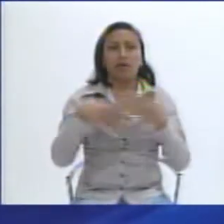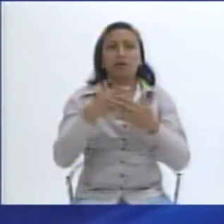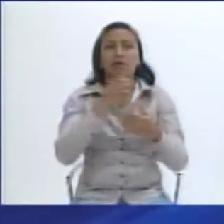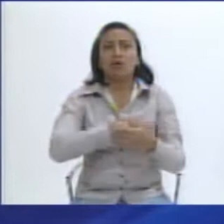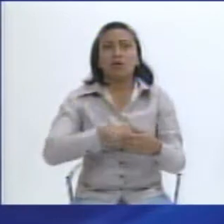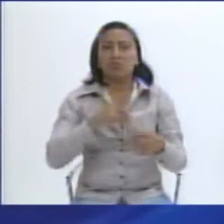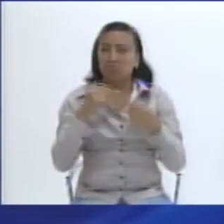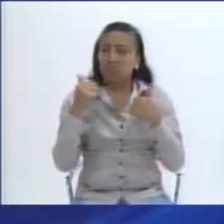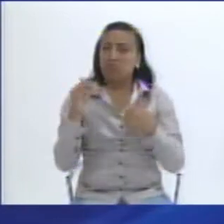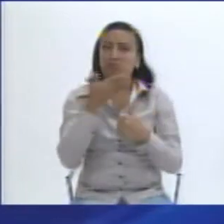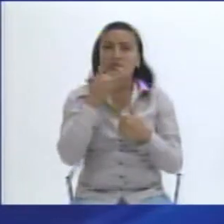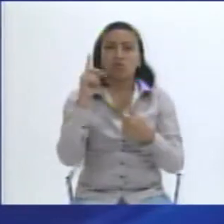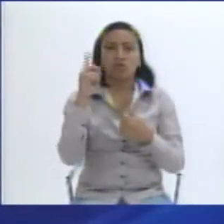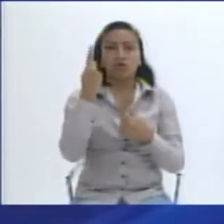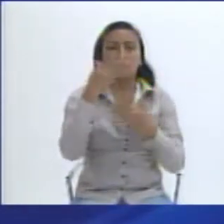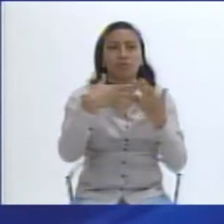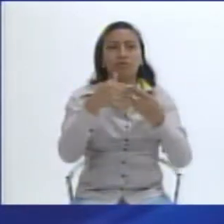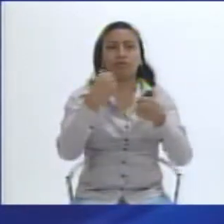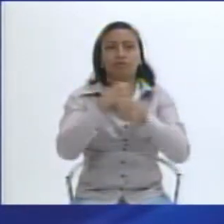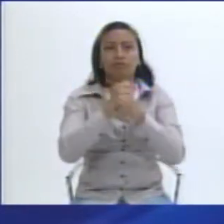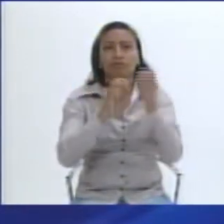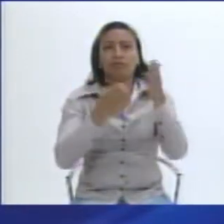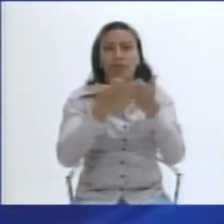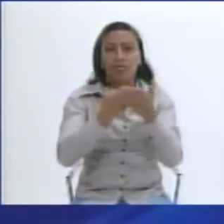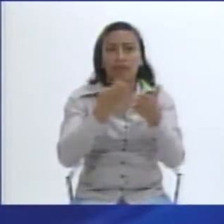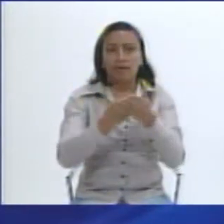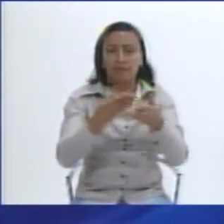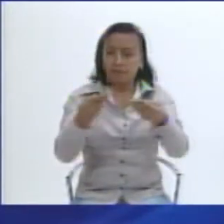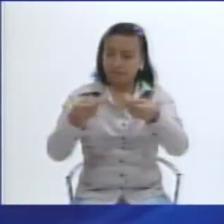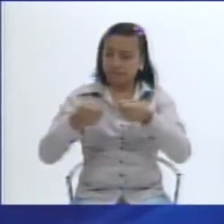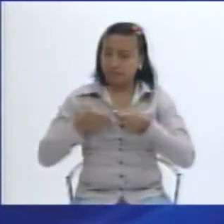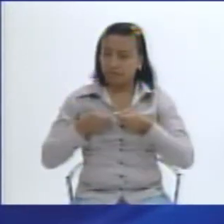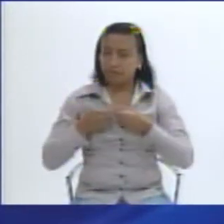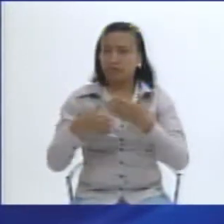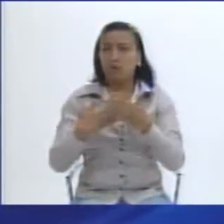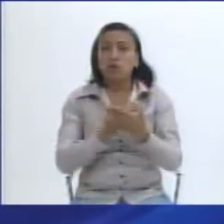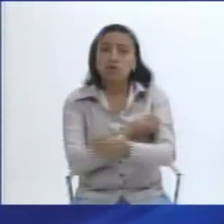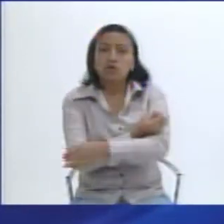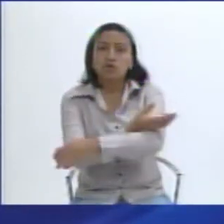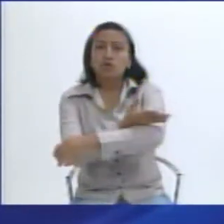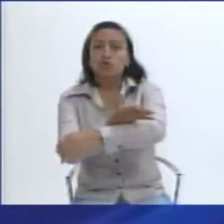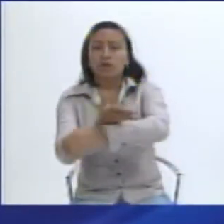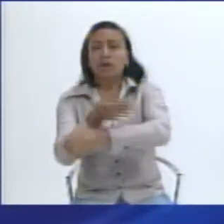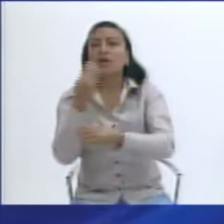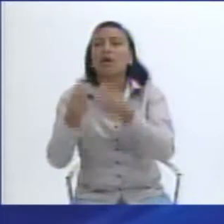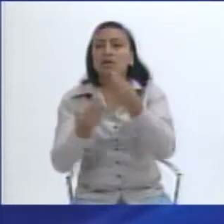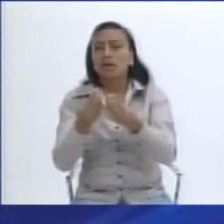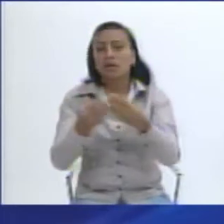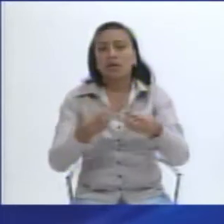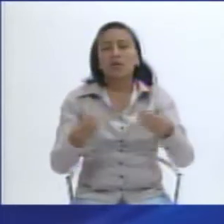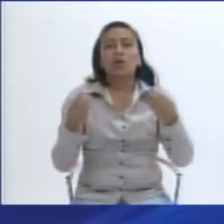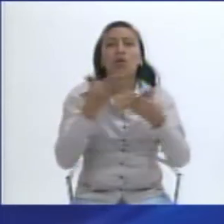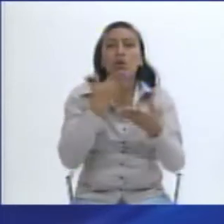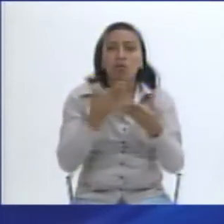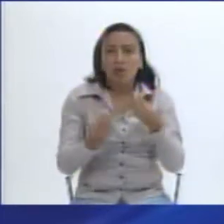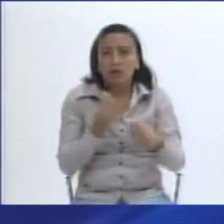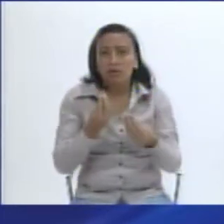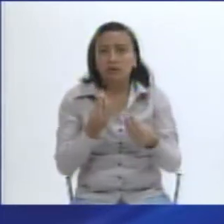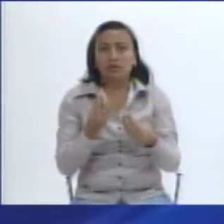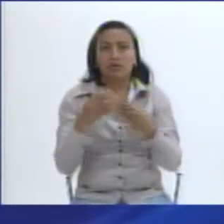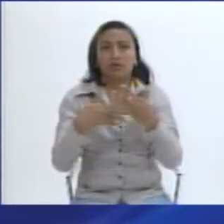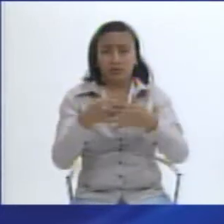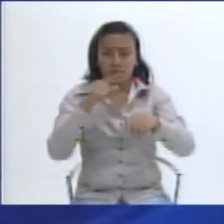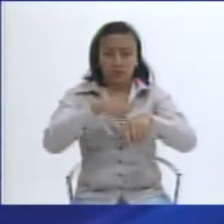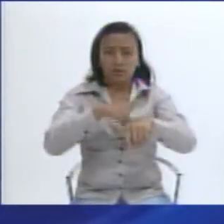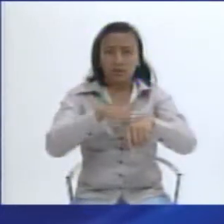Consultivo de Desarrollo Económico, donde recibo yo muchísimas sugerencias sobre qué hacer, cómo hacer, y están en este